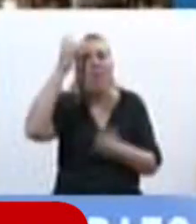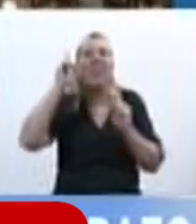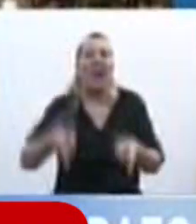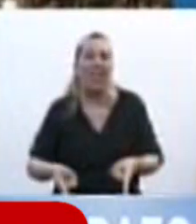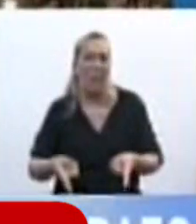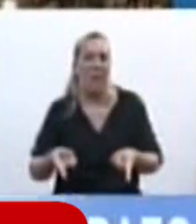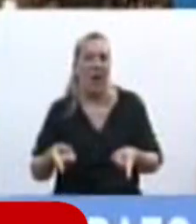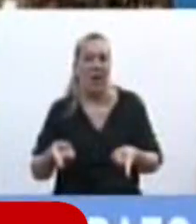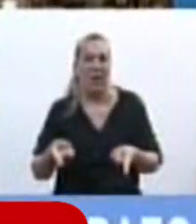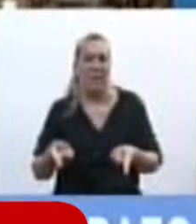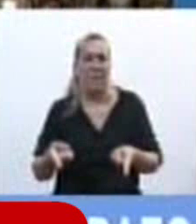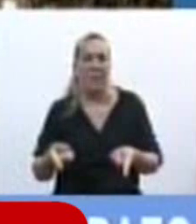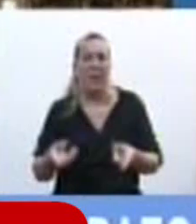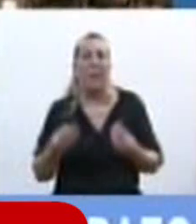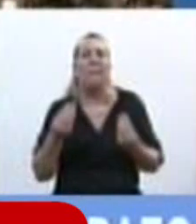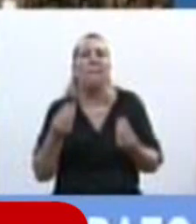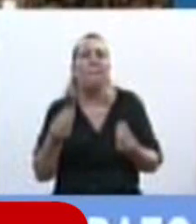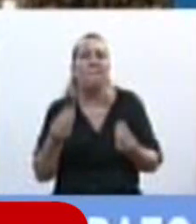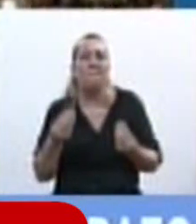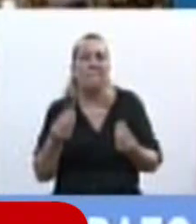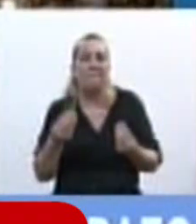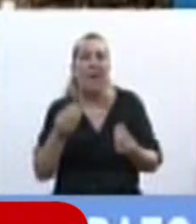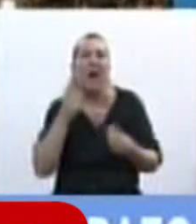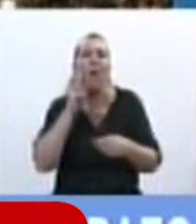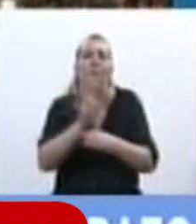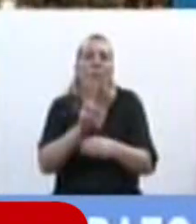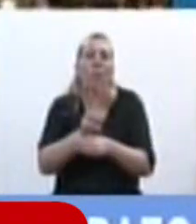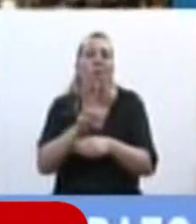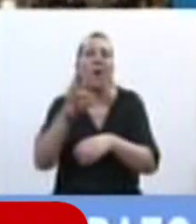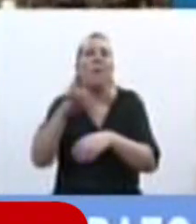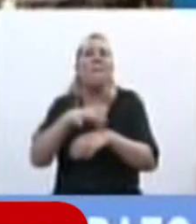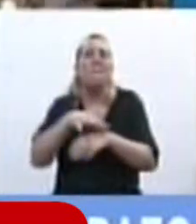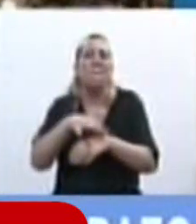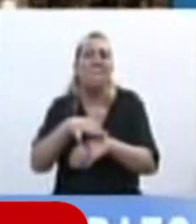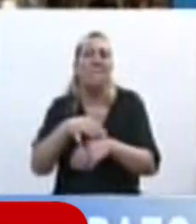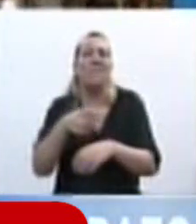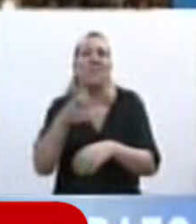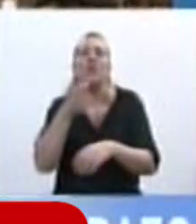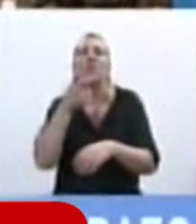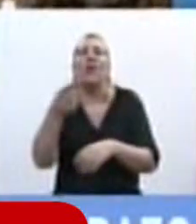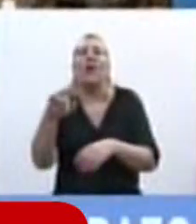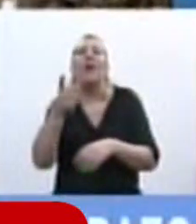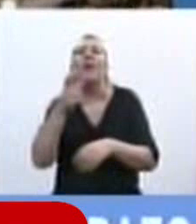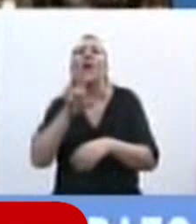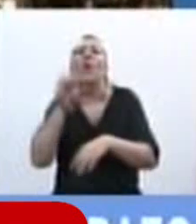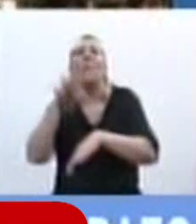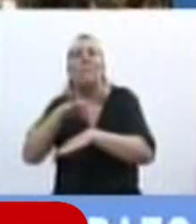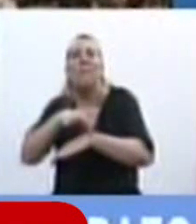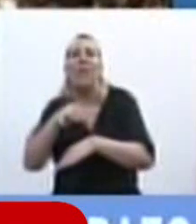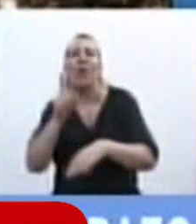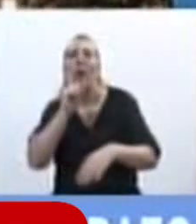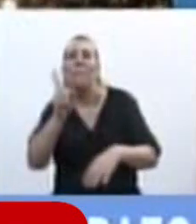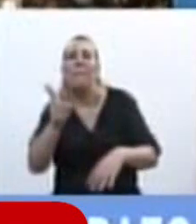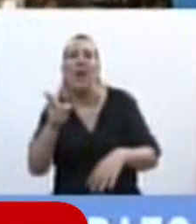adelante las interrupciones para quienes van a aplicar esta ley que ningún médico puede ver amenazado ni su